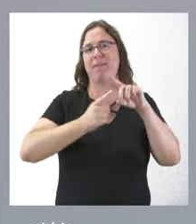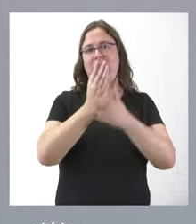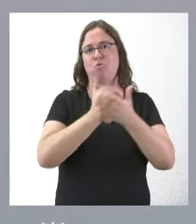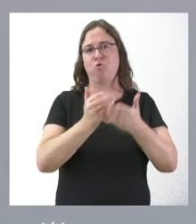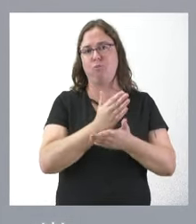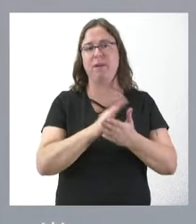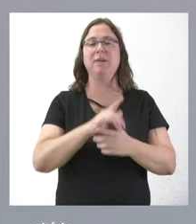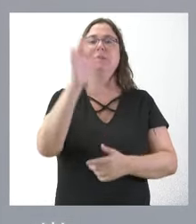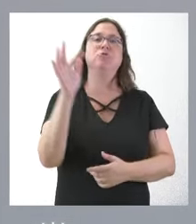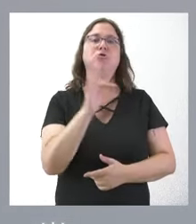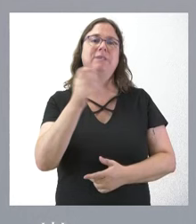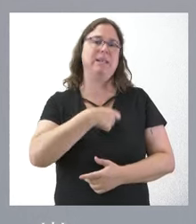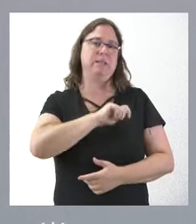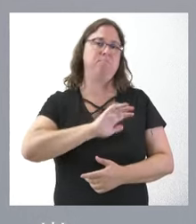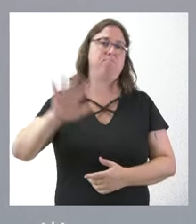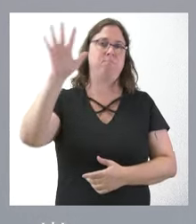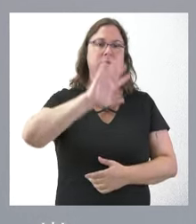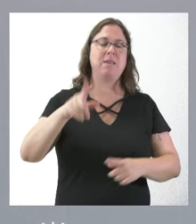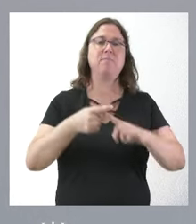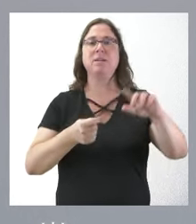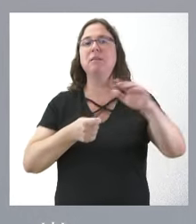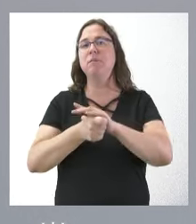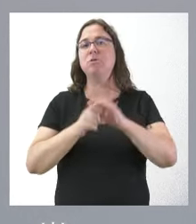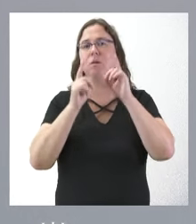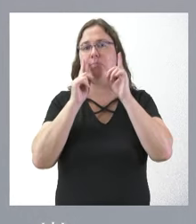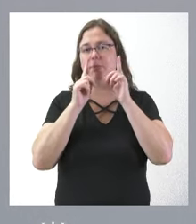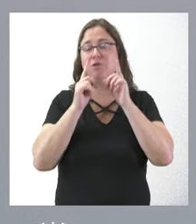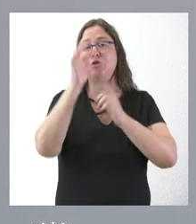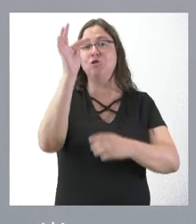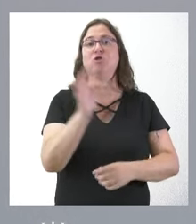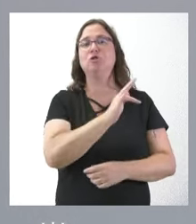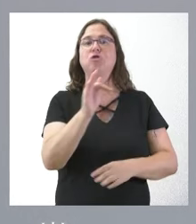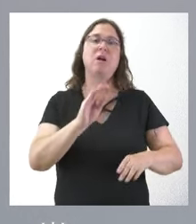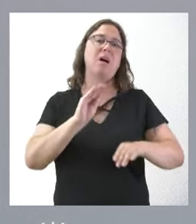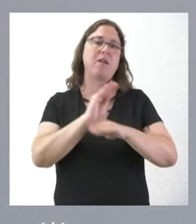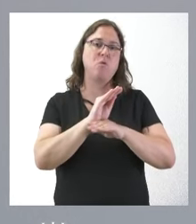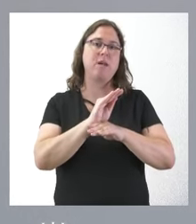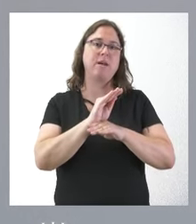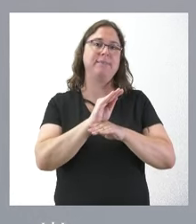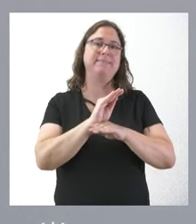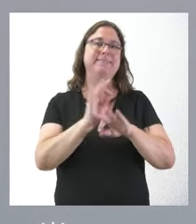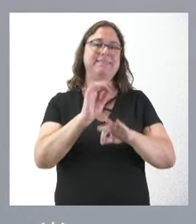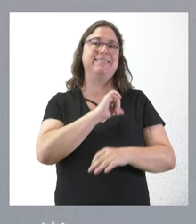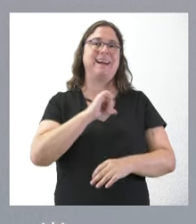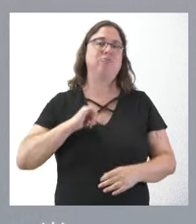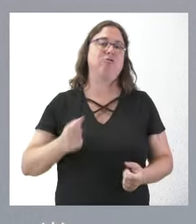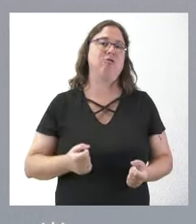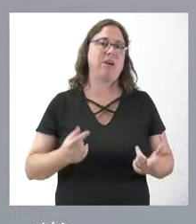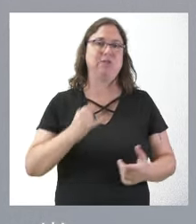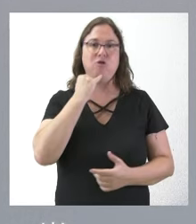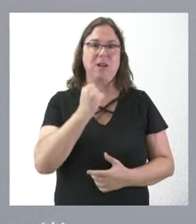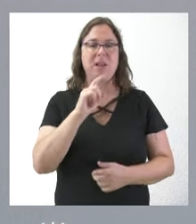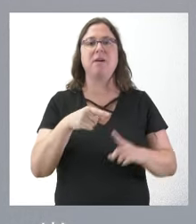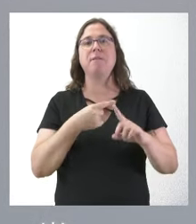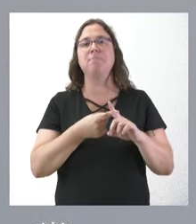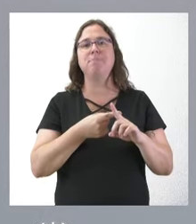del conjunto nacional y la inversión prevista conjunta en ayudas para autoconsumo energético y eficiencia energética